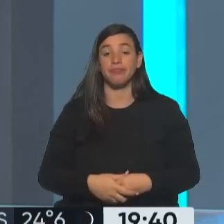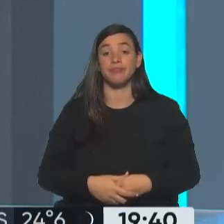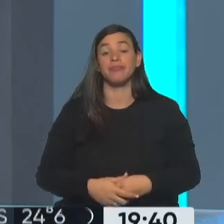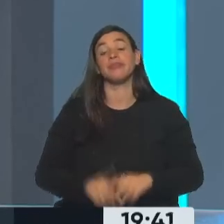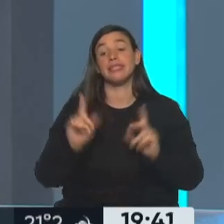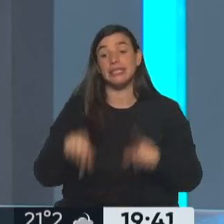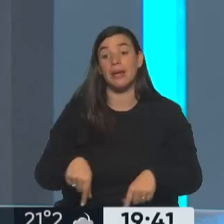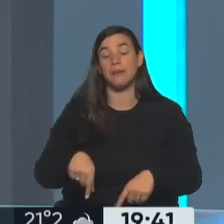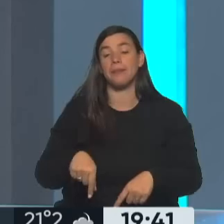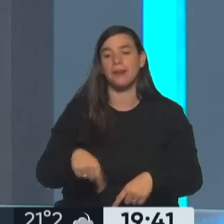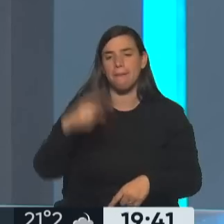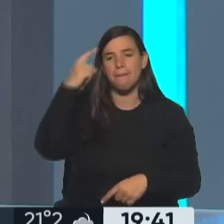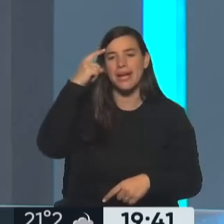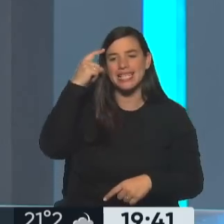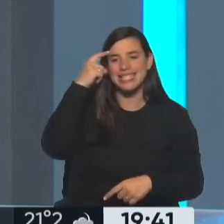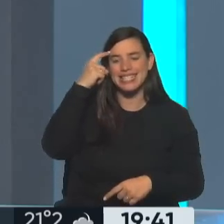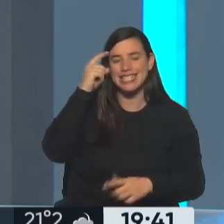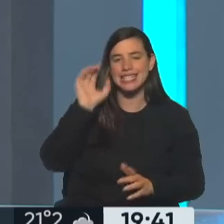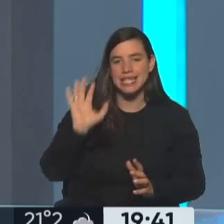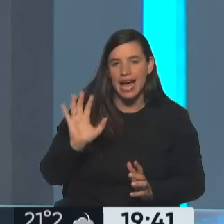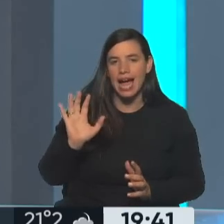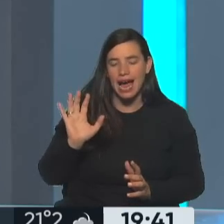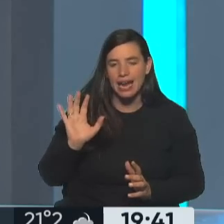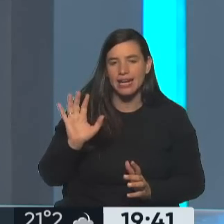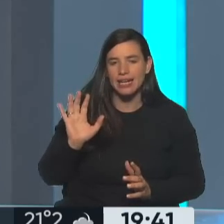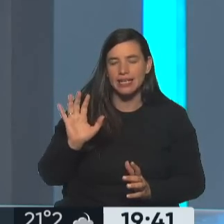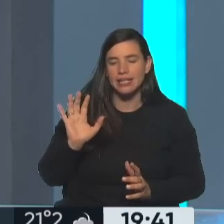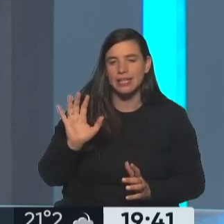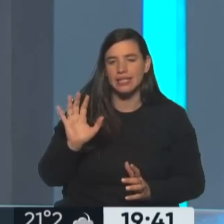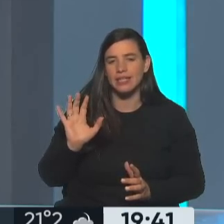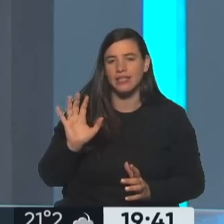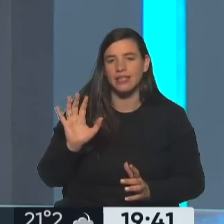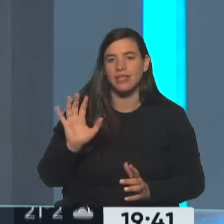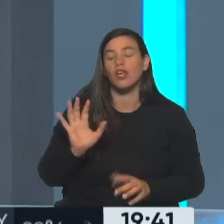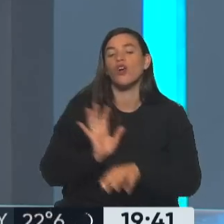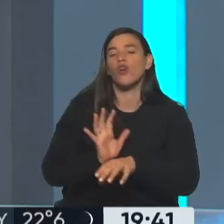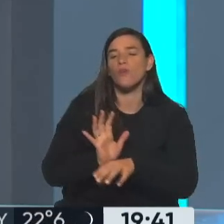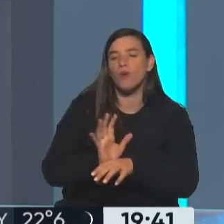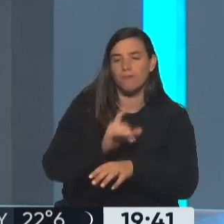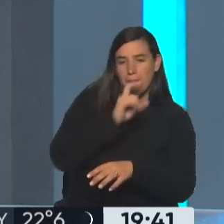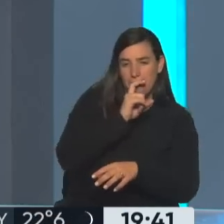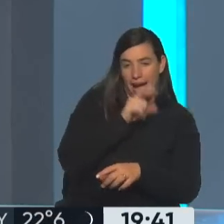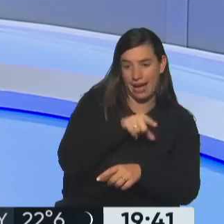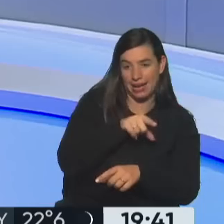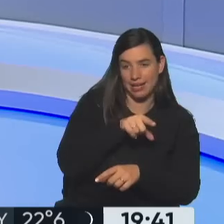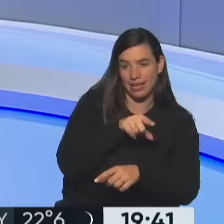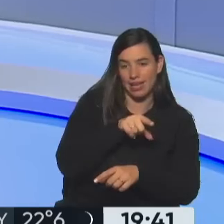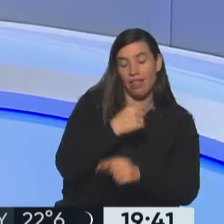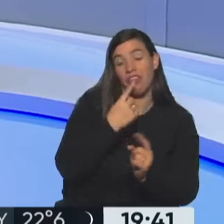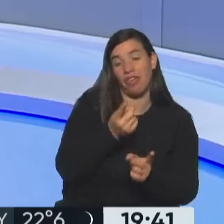en una macro. Y del otro lado, porque más allá que Macri le diga, a ver,